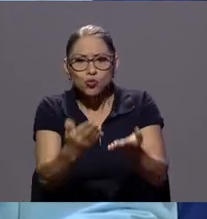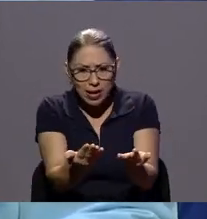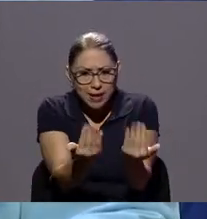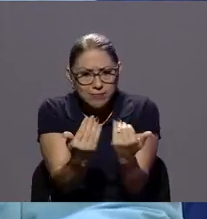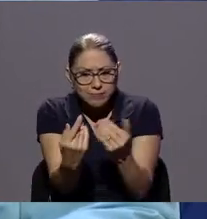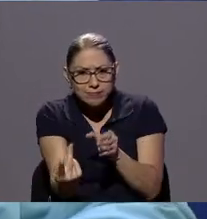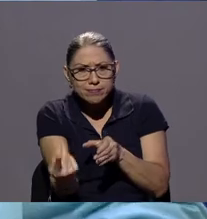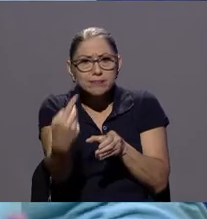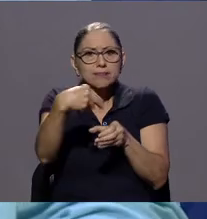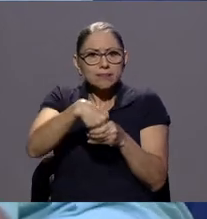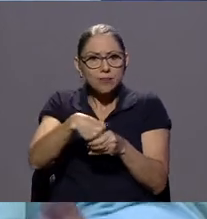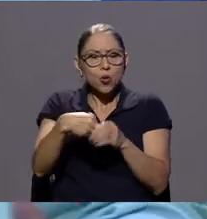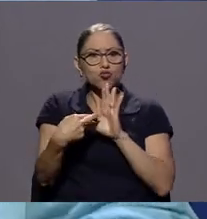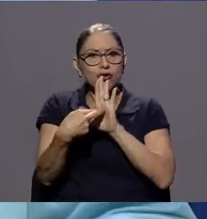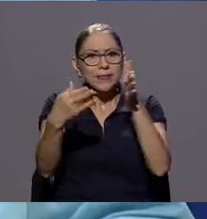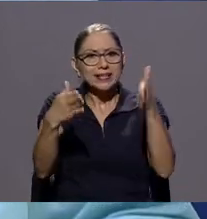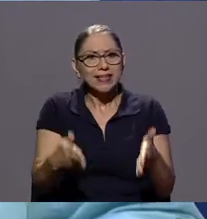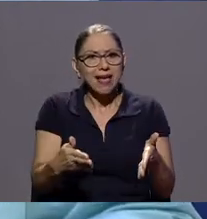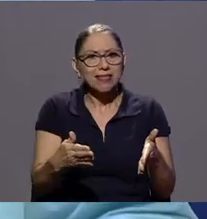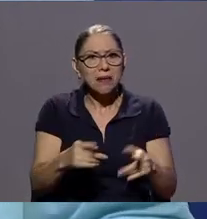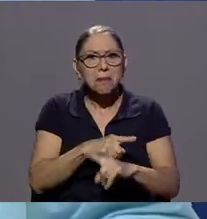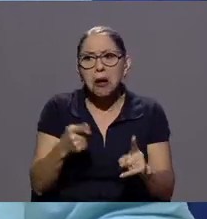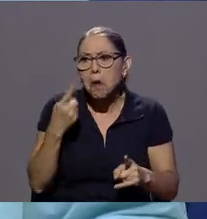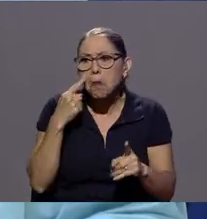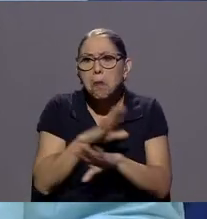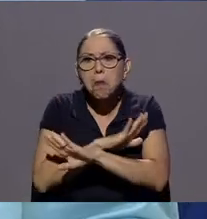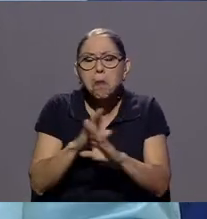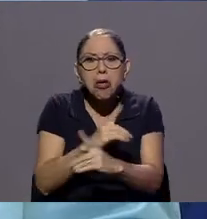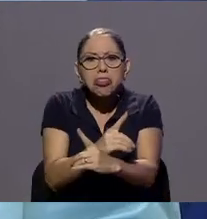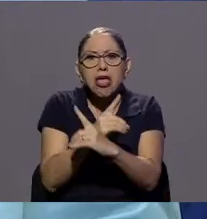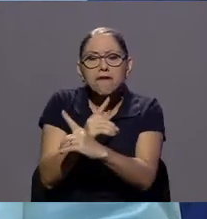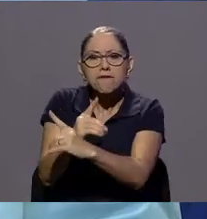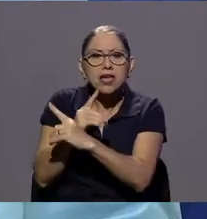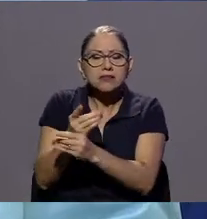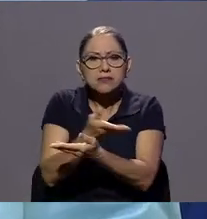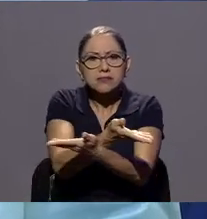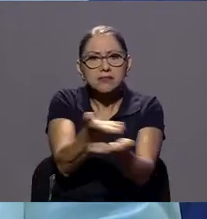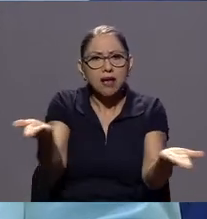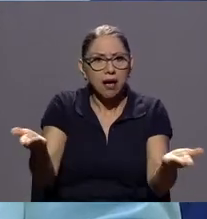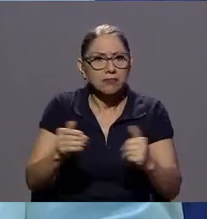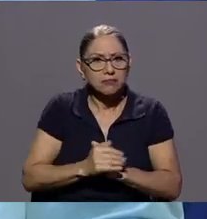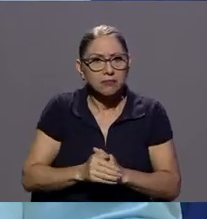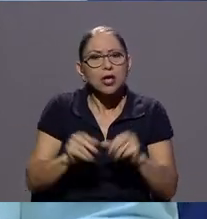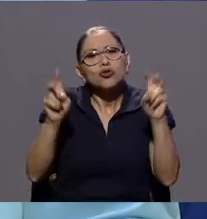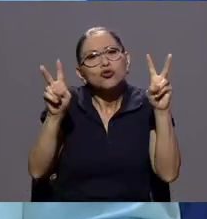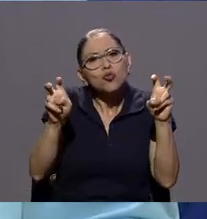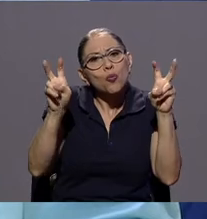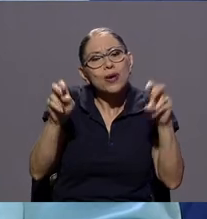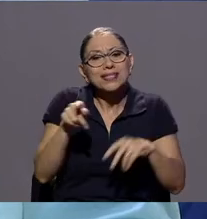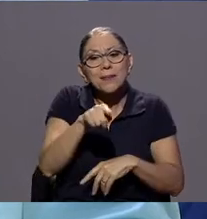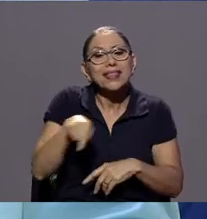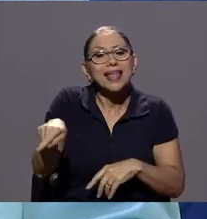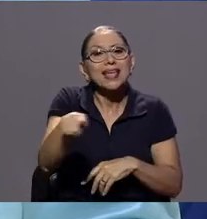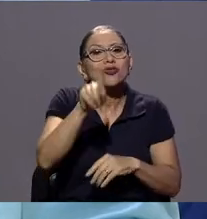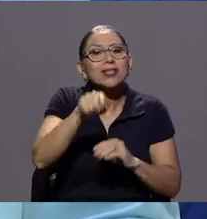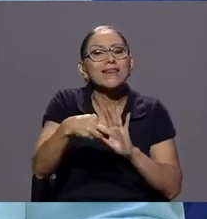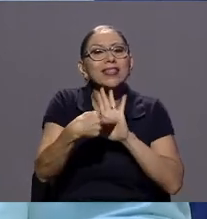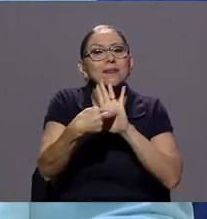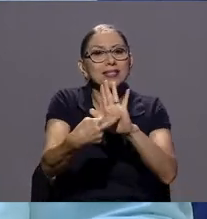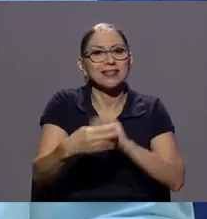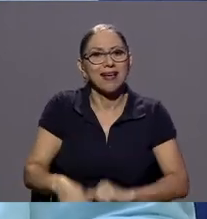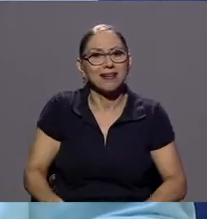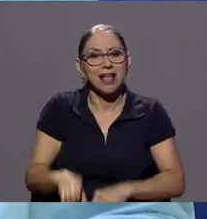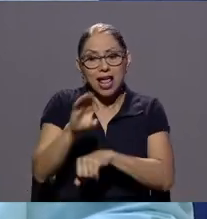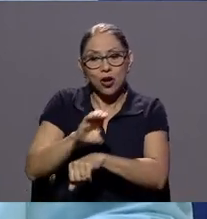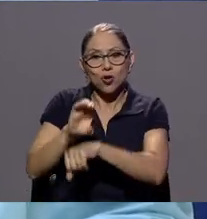realidad no hemos visto mayor acción en defensa precisamente del sector que supuestamente tiene que representar en donde el